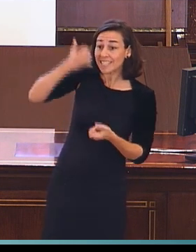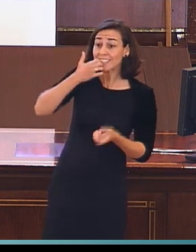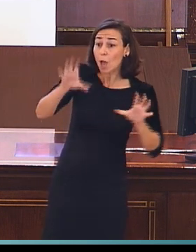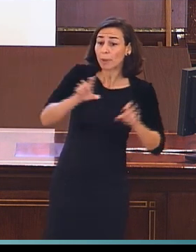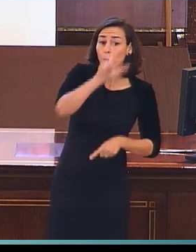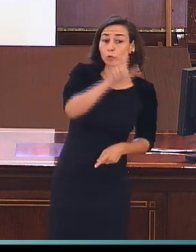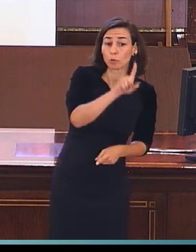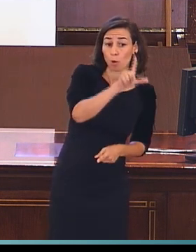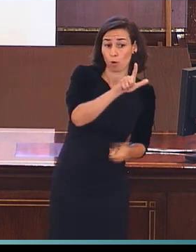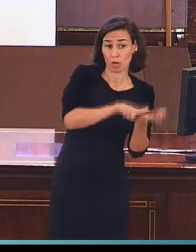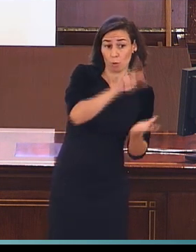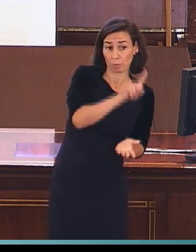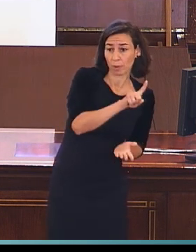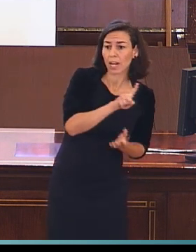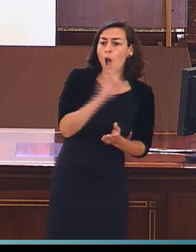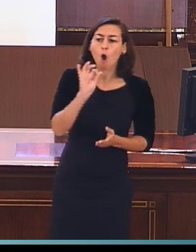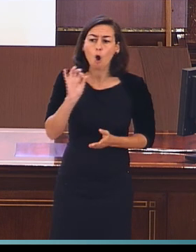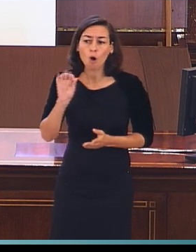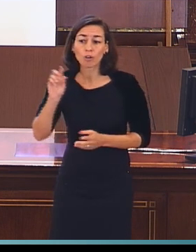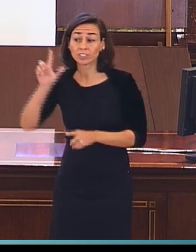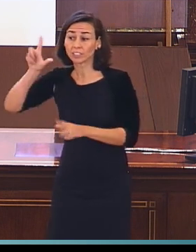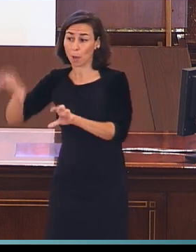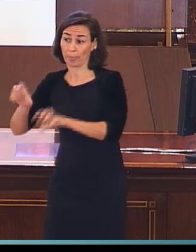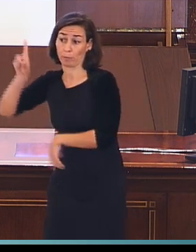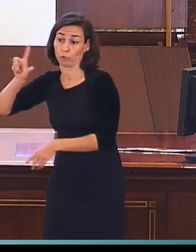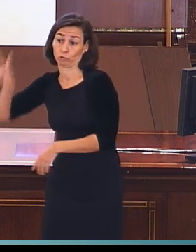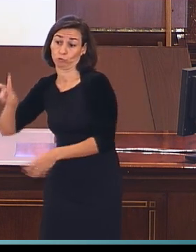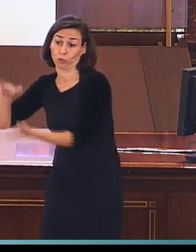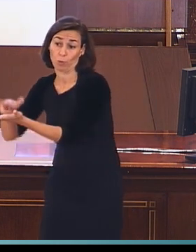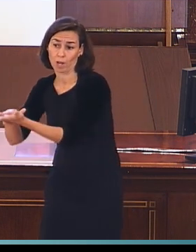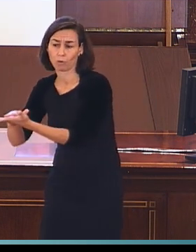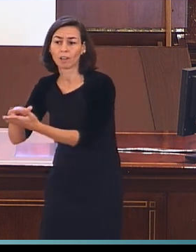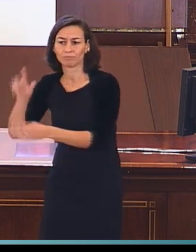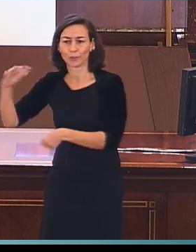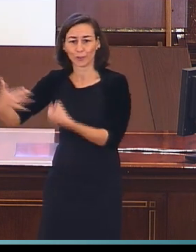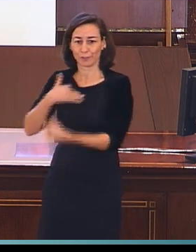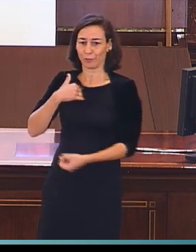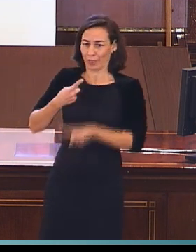en una fase posterior, bueno, pues eso tiene que tener alguna implicación a la hora de enseñarla.